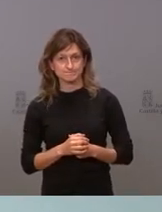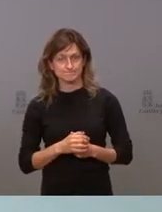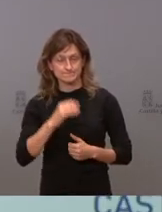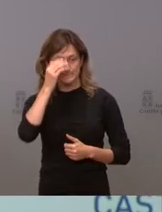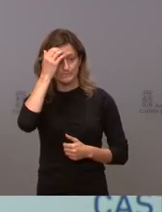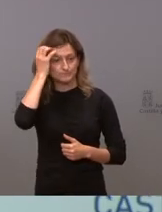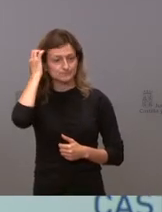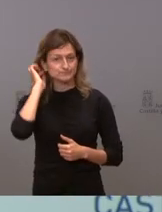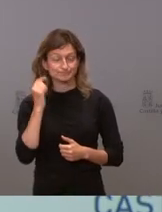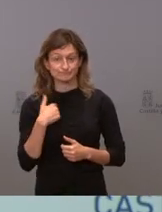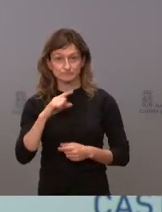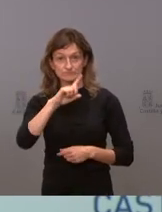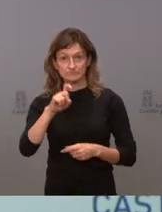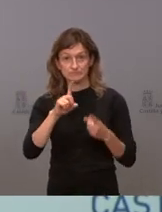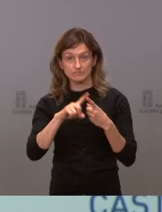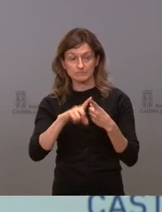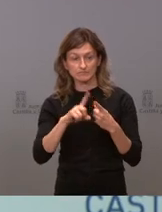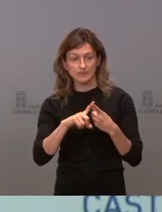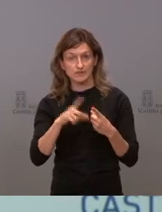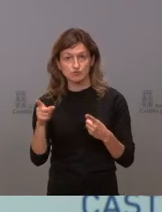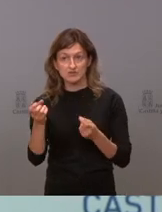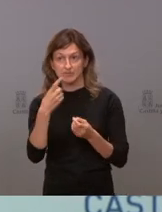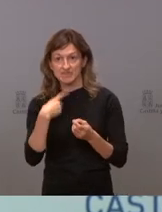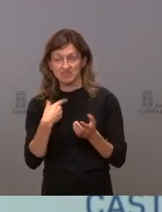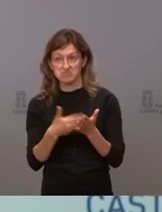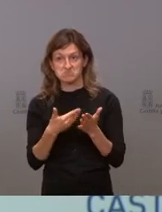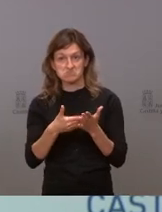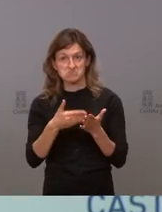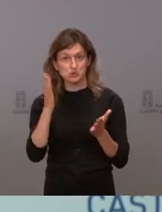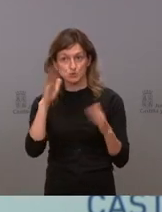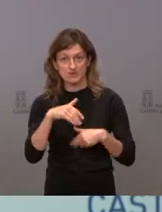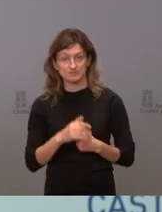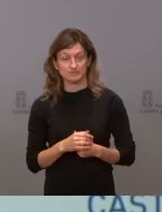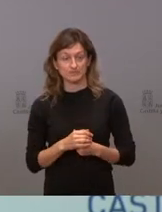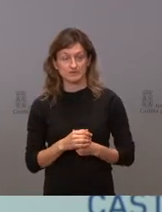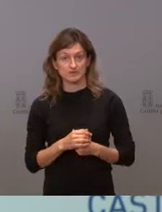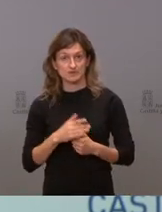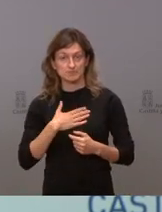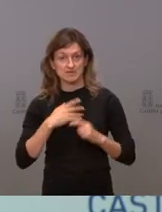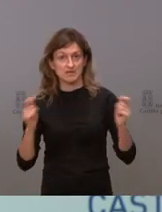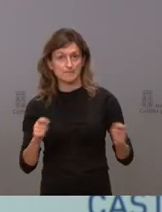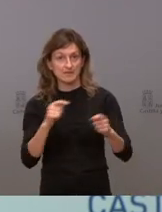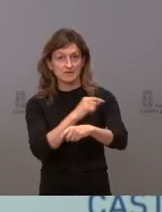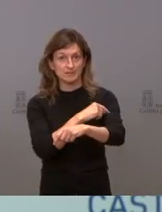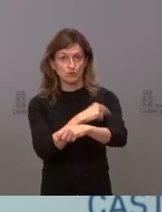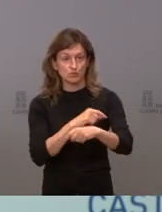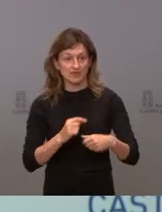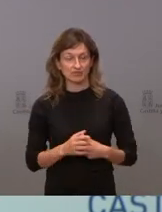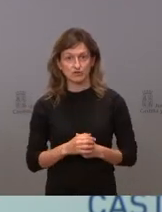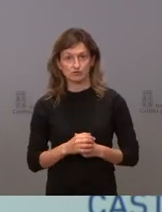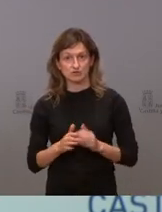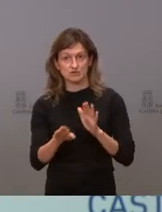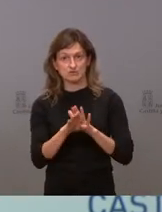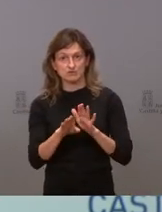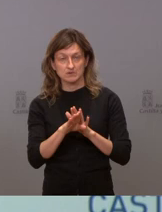con respecto a la primera pregunta no me consta esto que usted me dice de decirle que nuestra campaña de vacunación insisto se